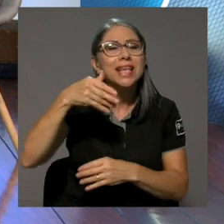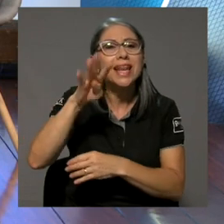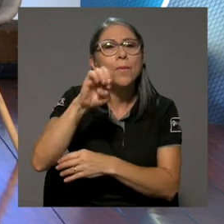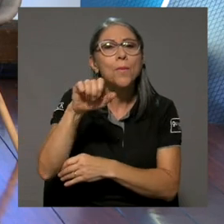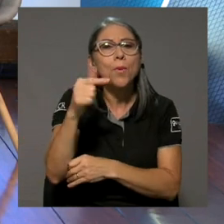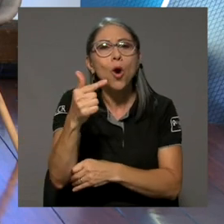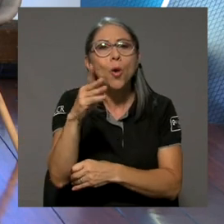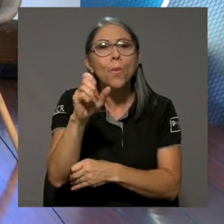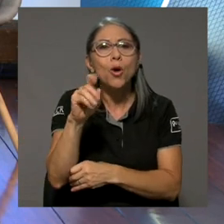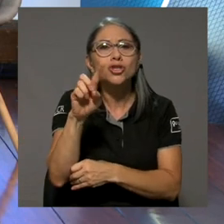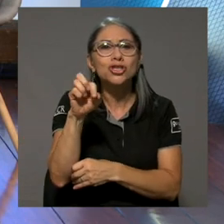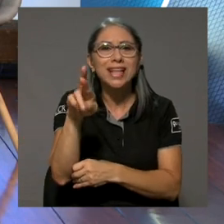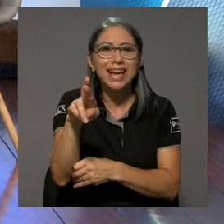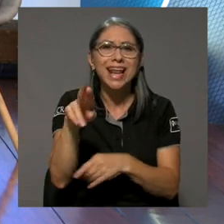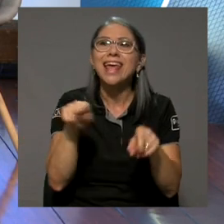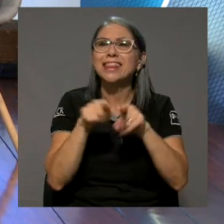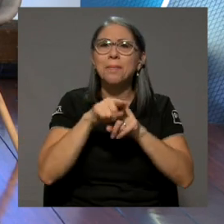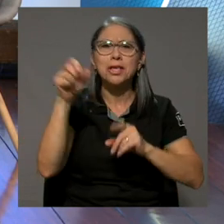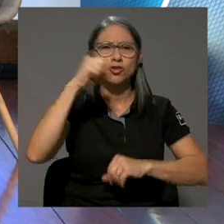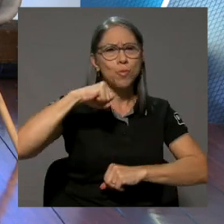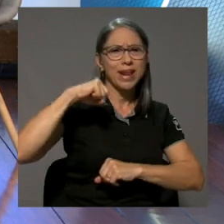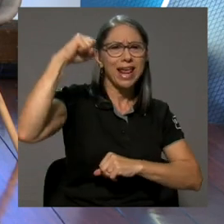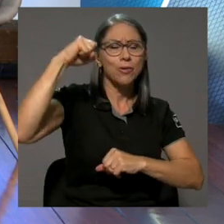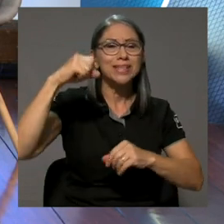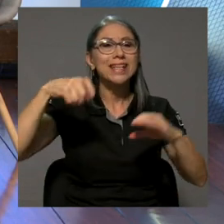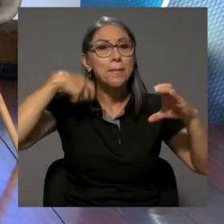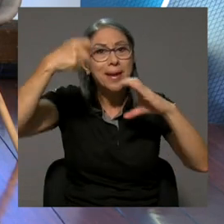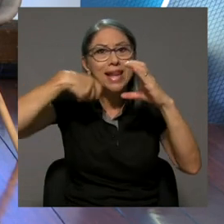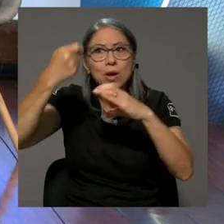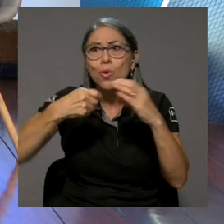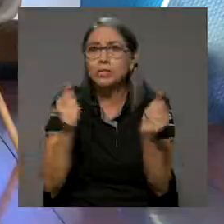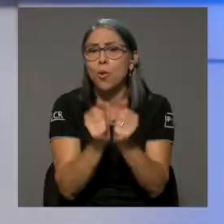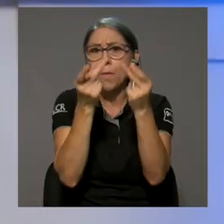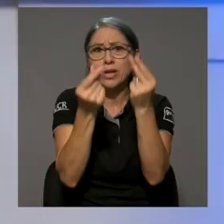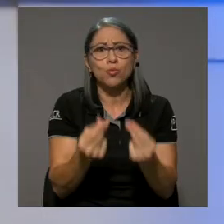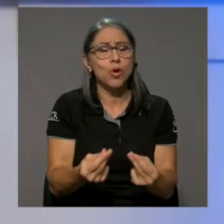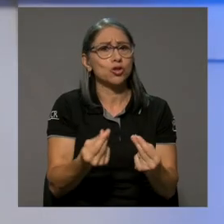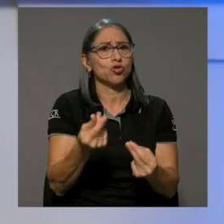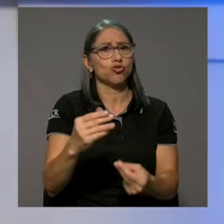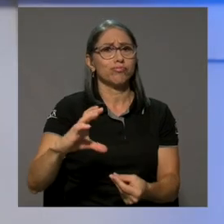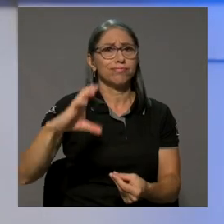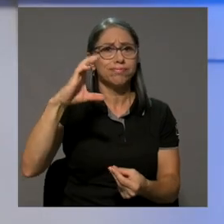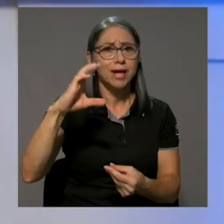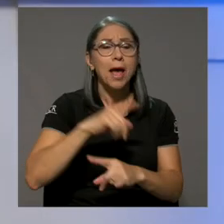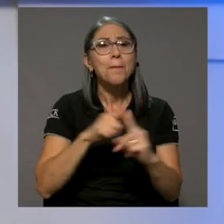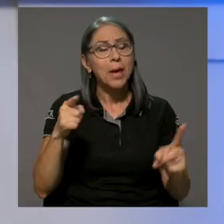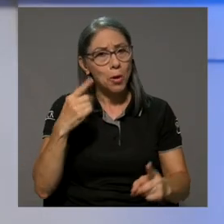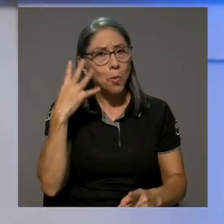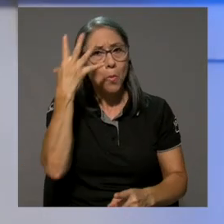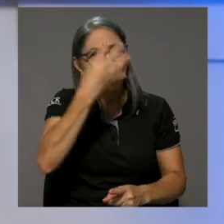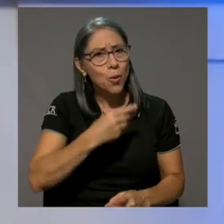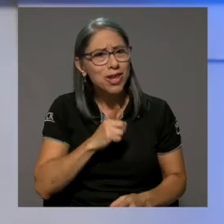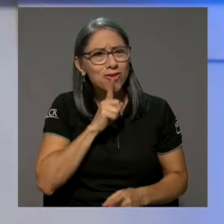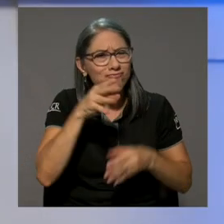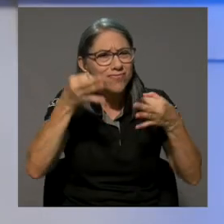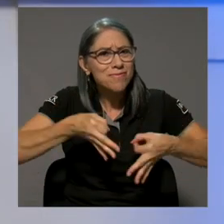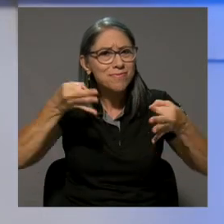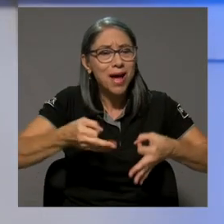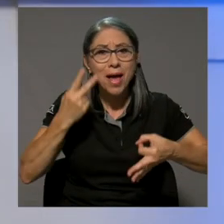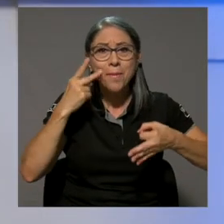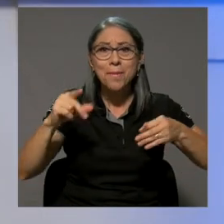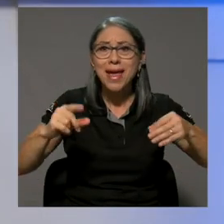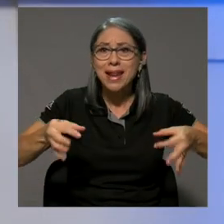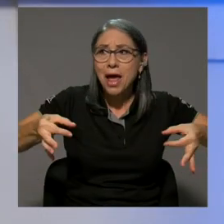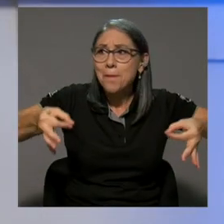blockbusters y, no sé, los superhéroes y películas como de grandes presupuestos, pero a mí me pareció muy bonito, genuinamente, como